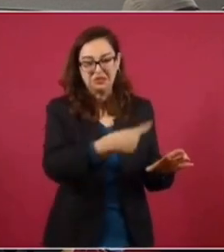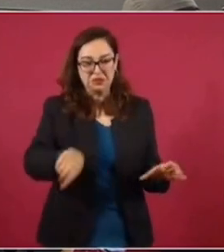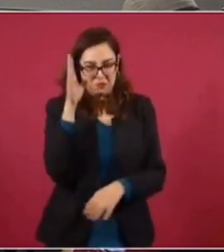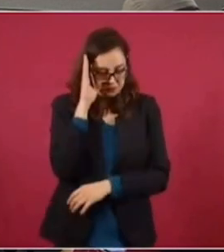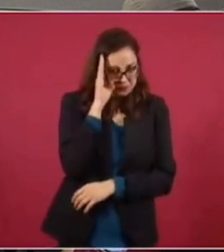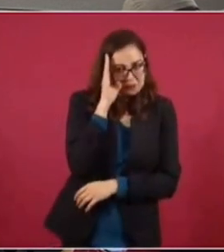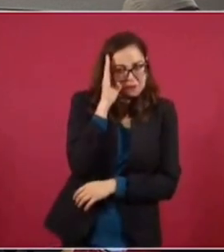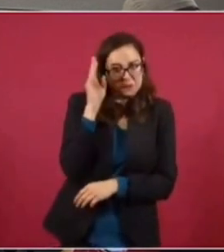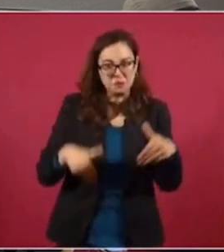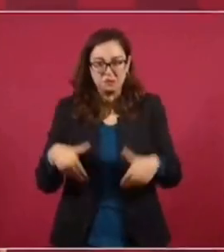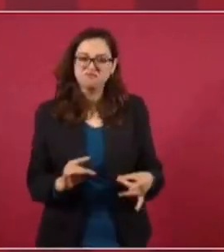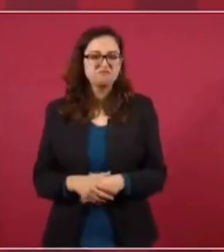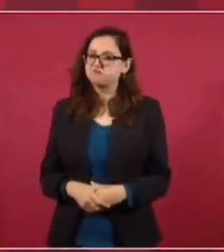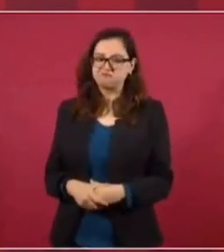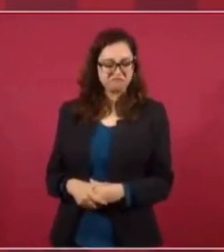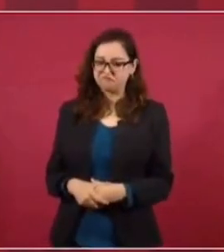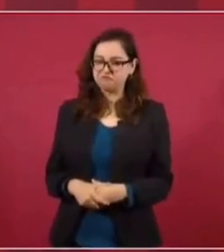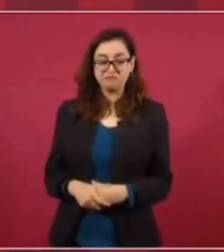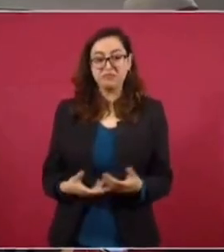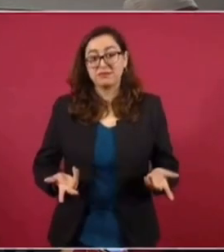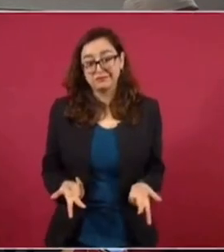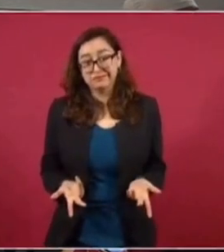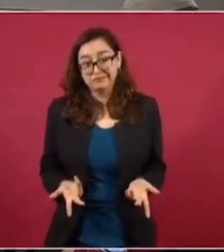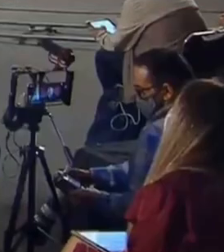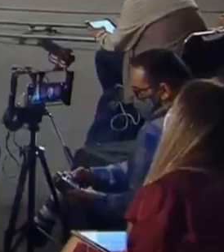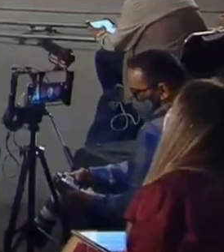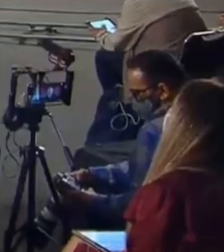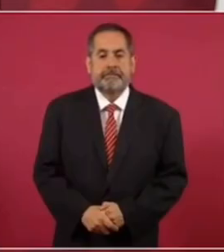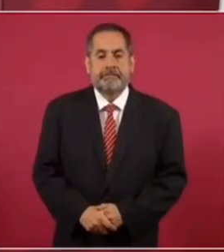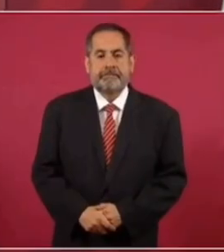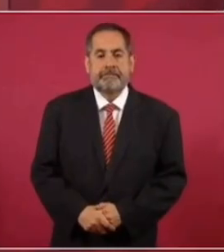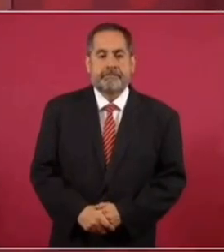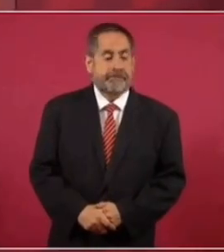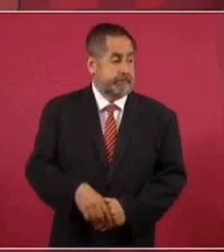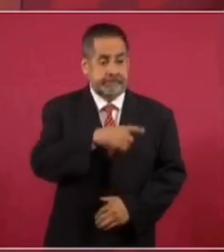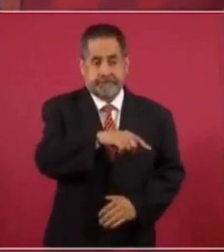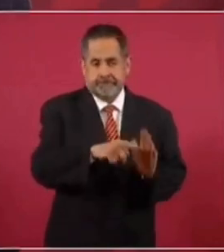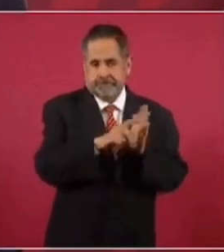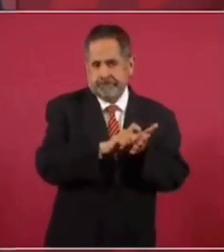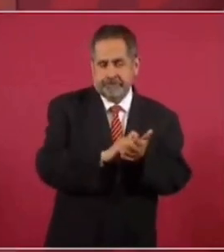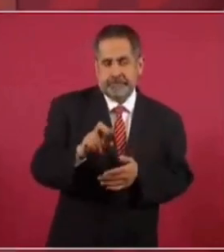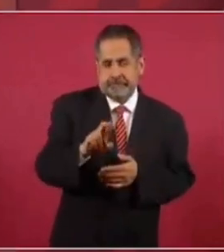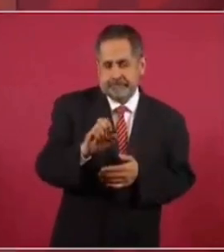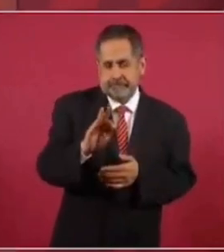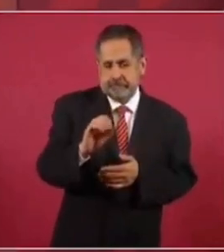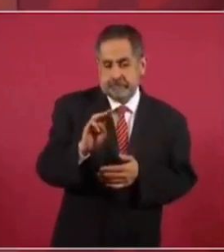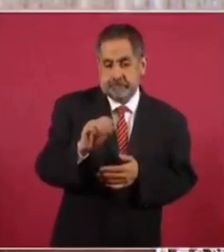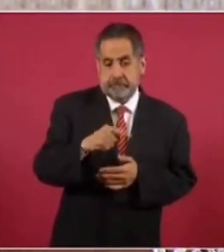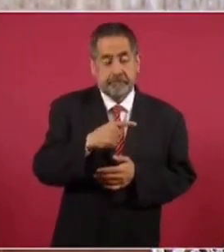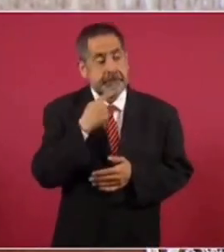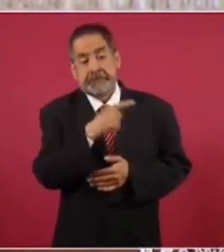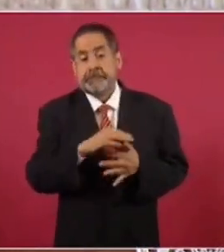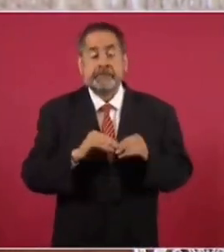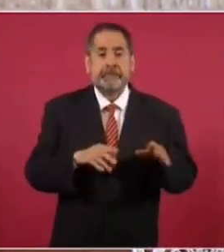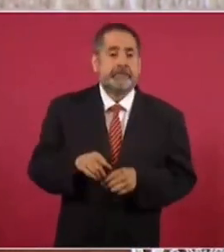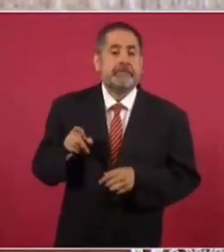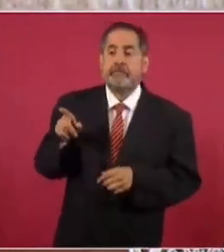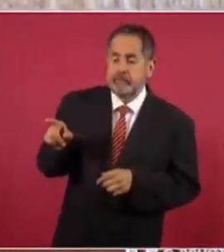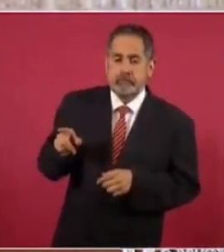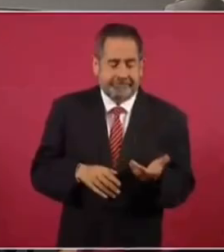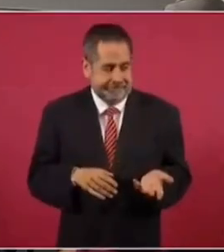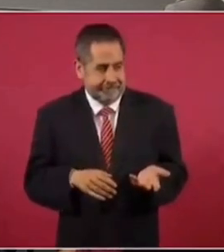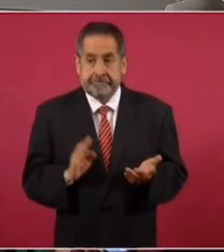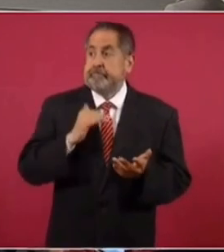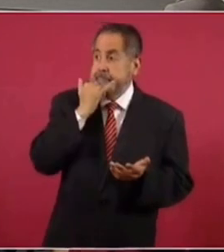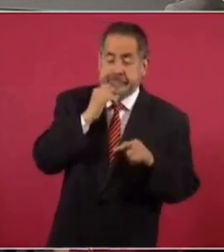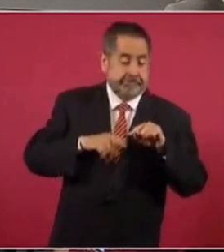molestia, que no entienden razones. El fin de semana llegaron al extremo, llegaron a decir que estaba yo ya en fase